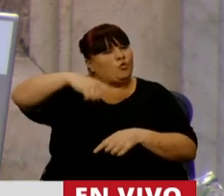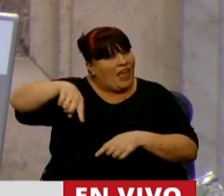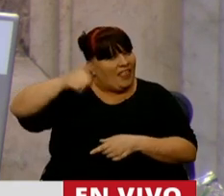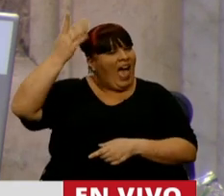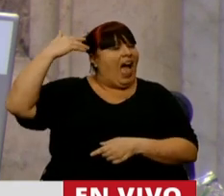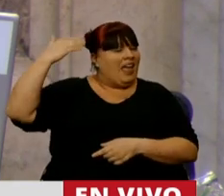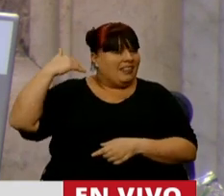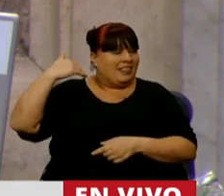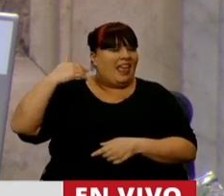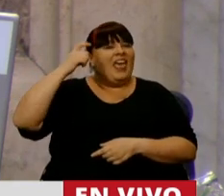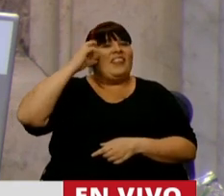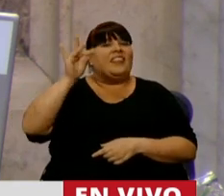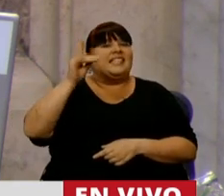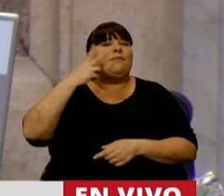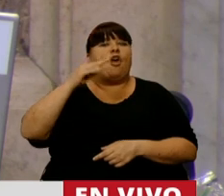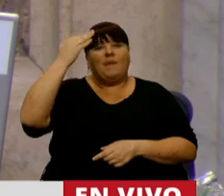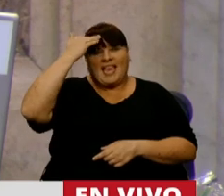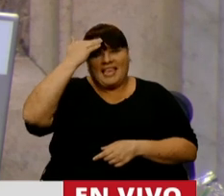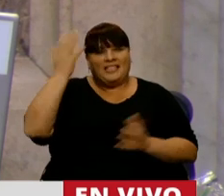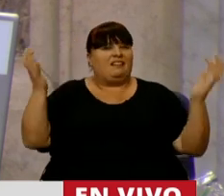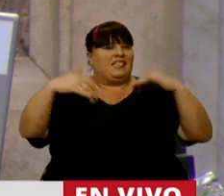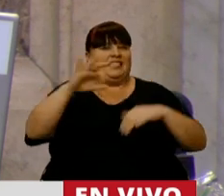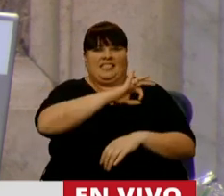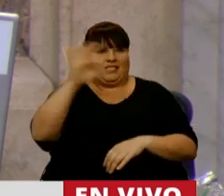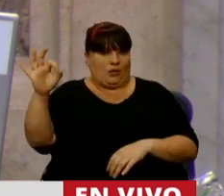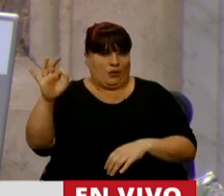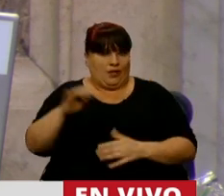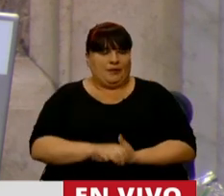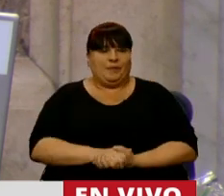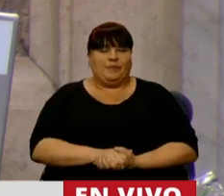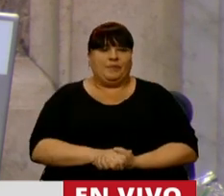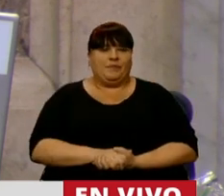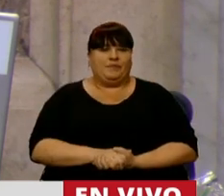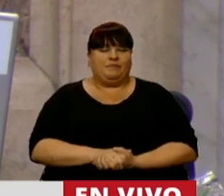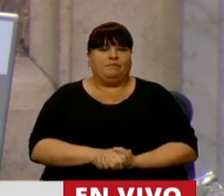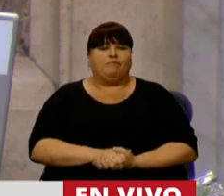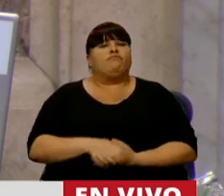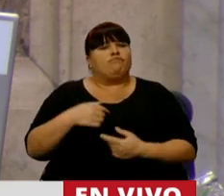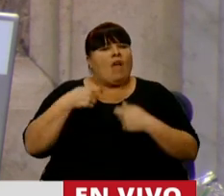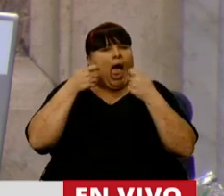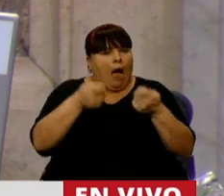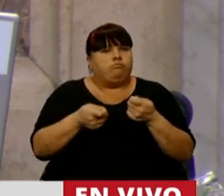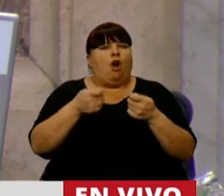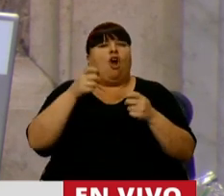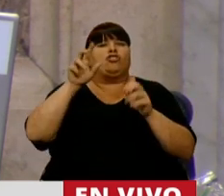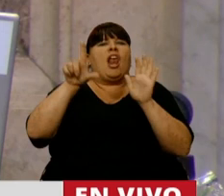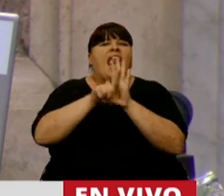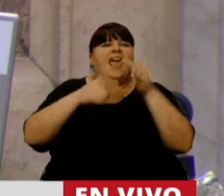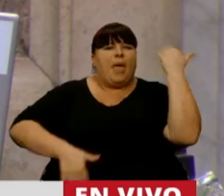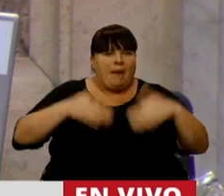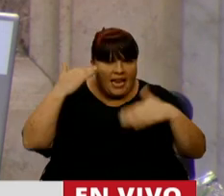el 10 de diciembre del 2015 no estuvieron presentes. Acompañamos con las emergencias,